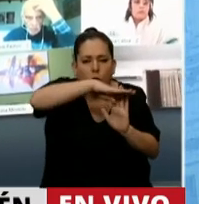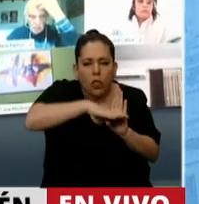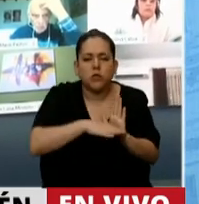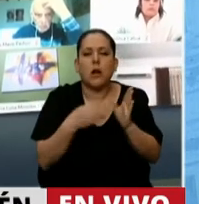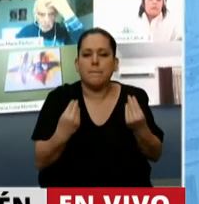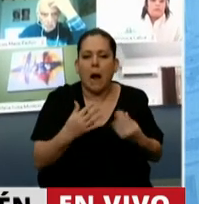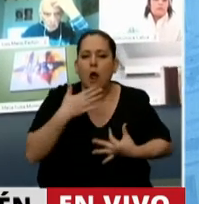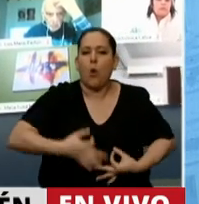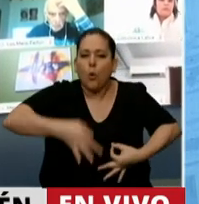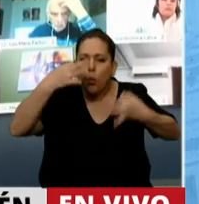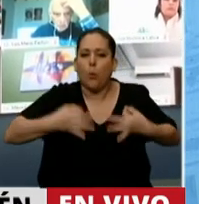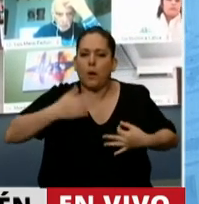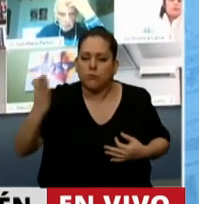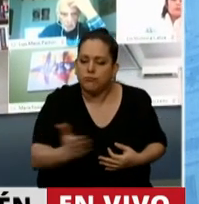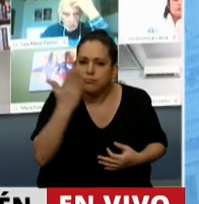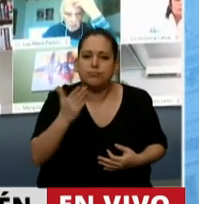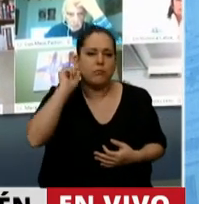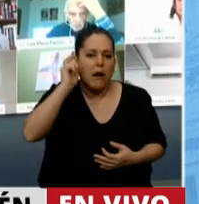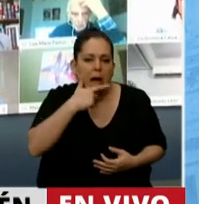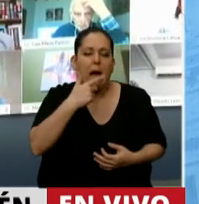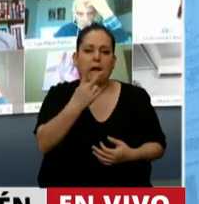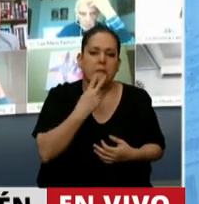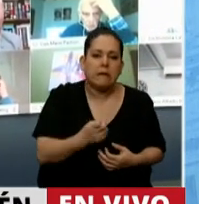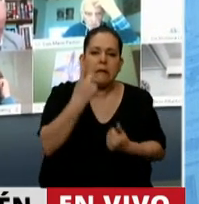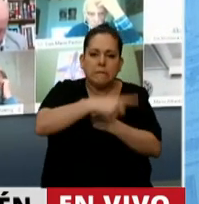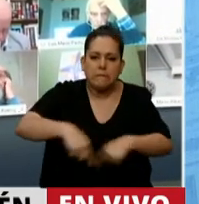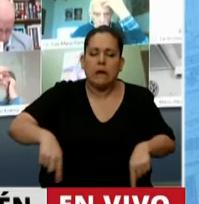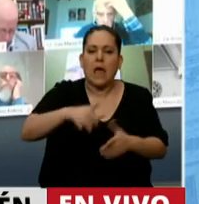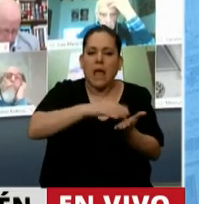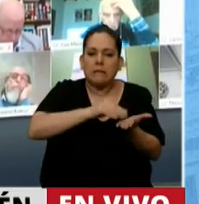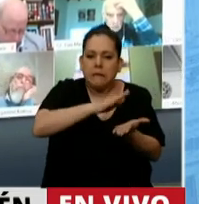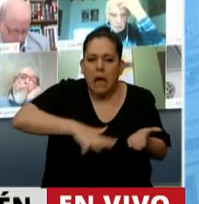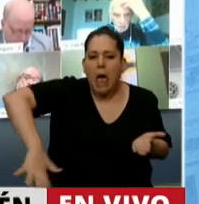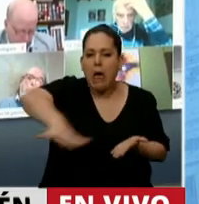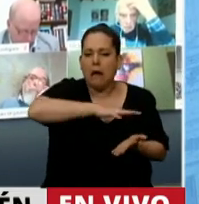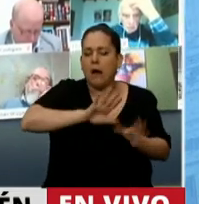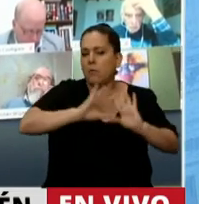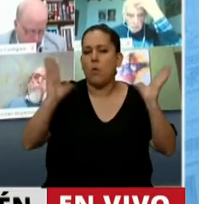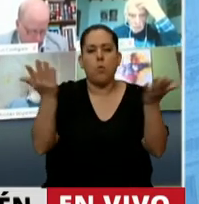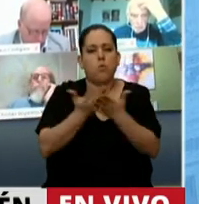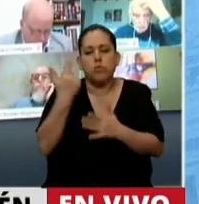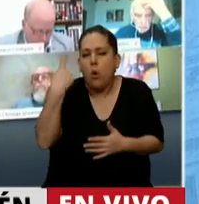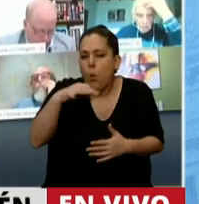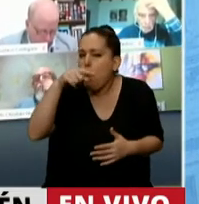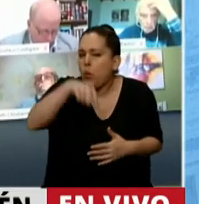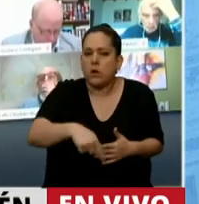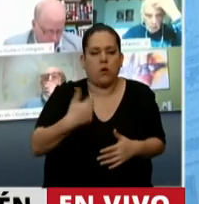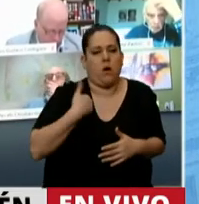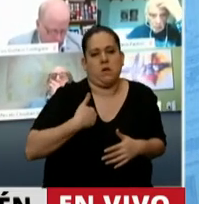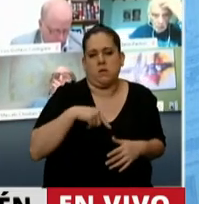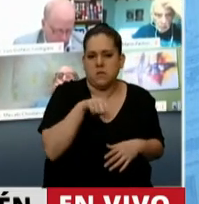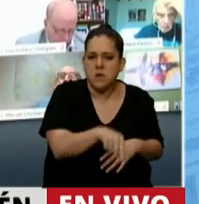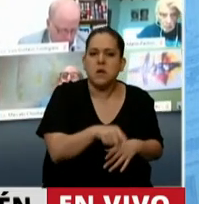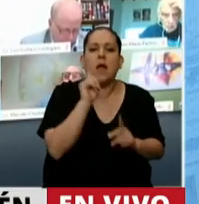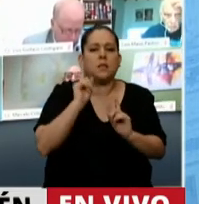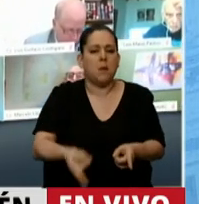abastecer la demanda de nuestra matriz energética. La geología es de clase mundial, las técnicas aplicadas están en línea con las